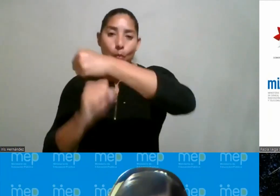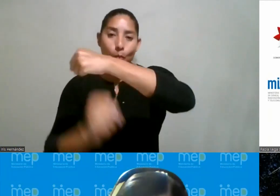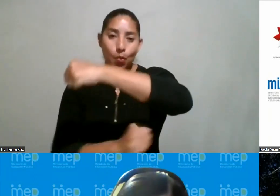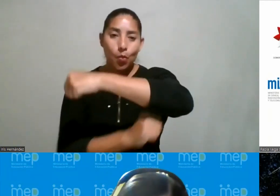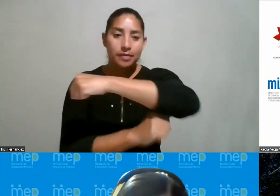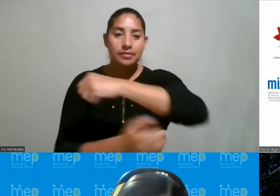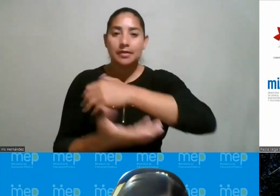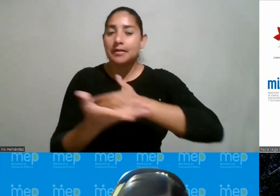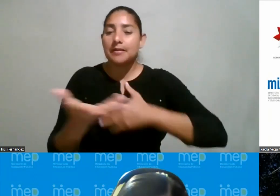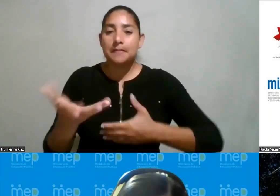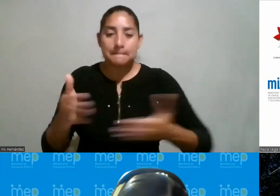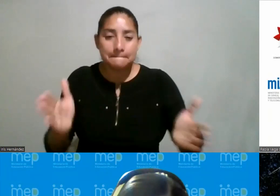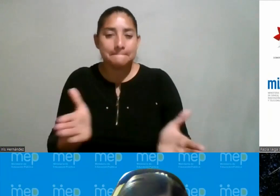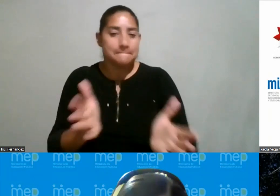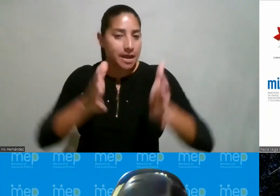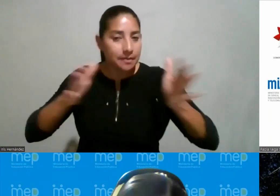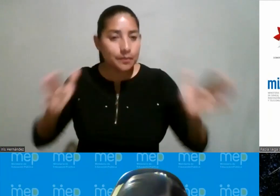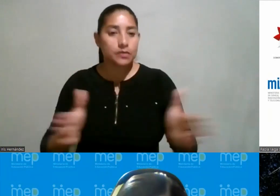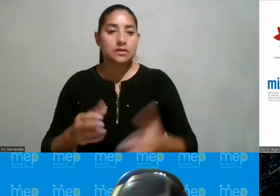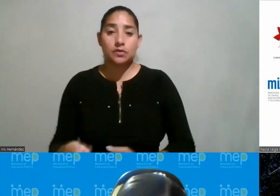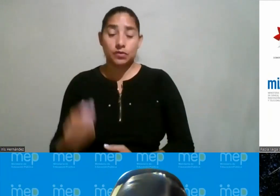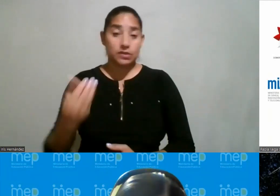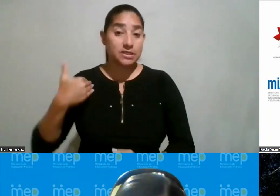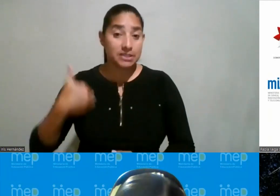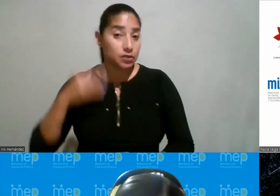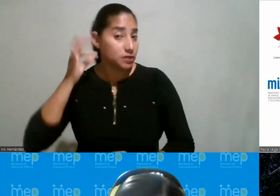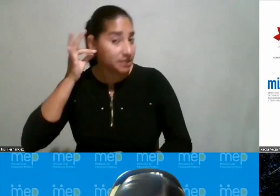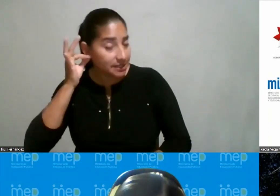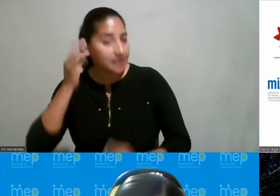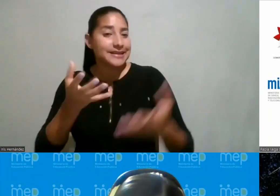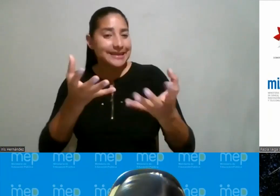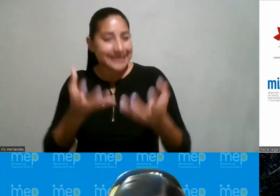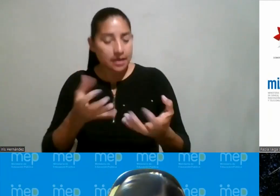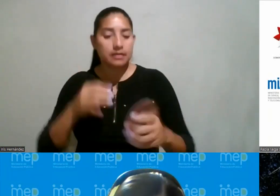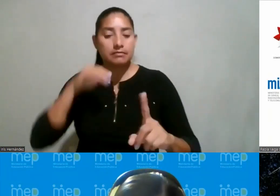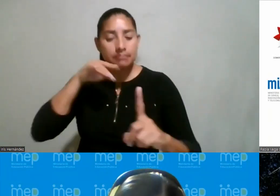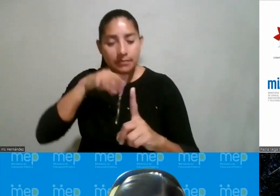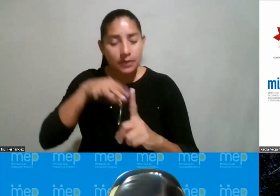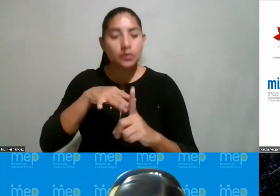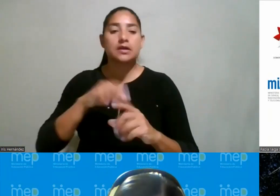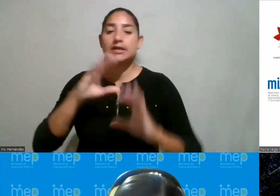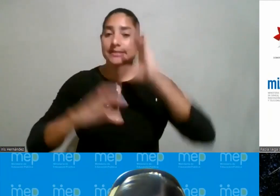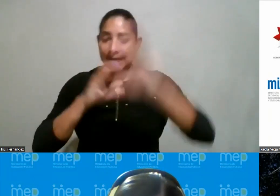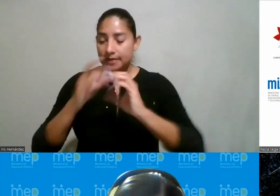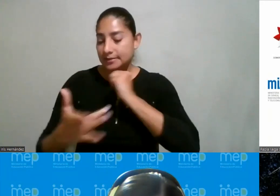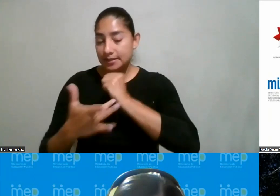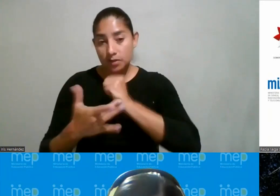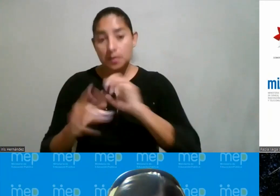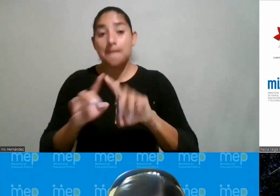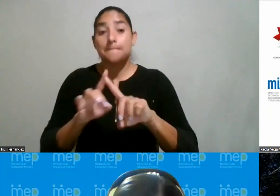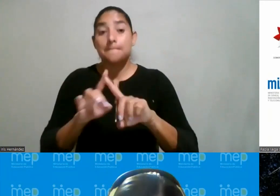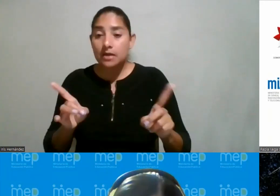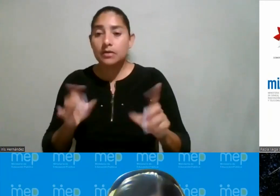ese impulso para las chicas para los chicos también que quieren dedicarse a ciencia y tecnología pero